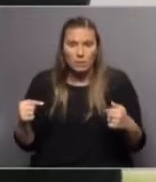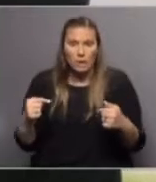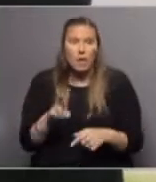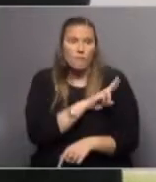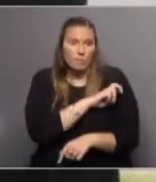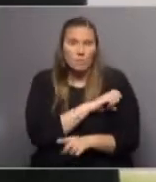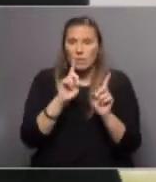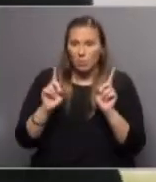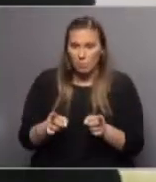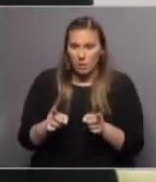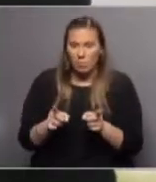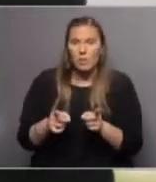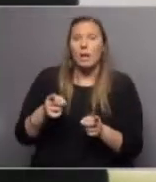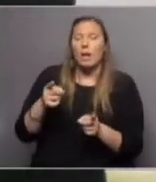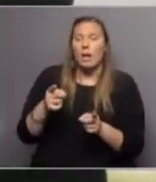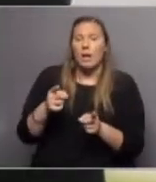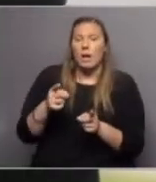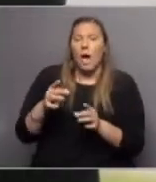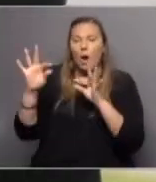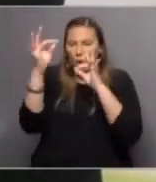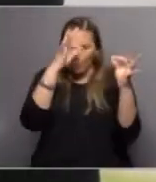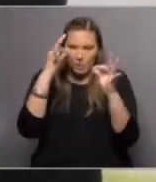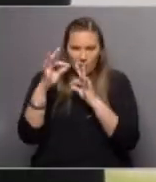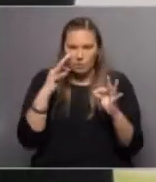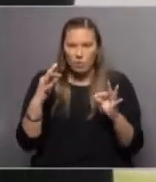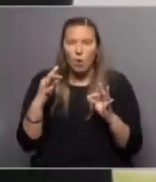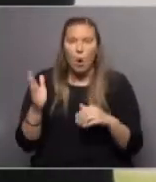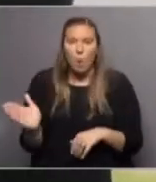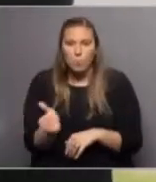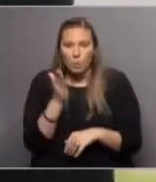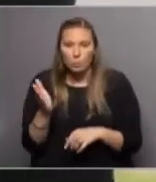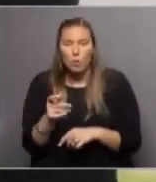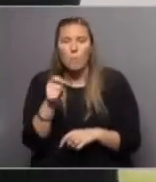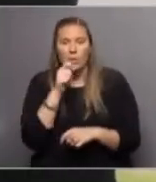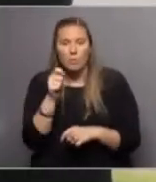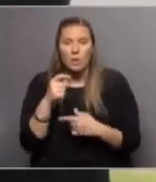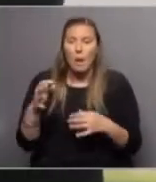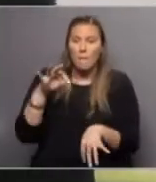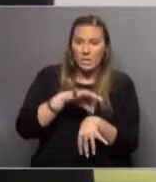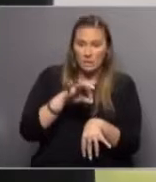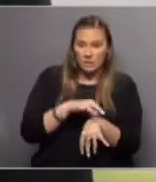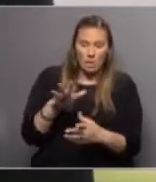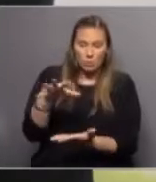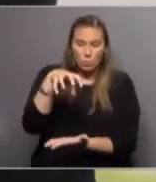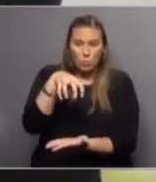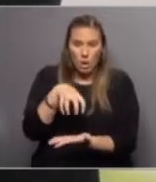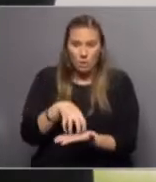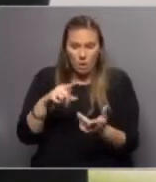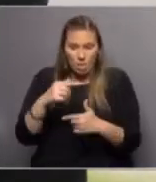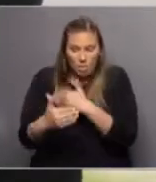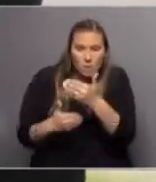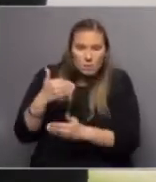farmacéuticas, para la industria cosmética, productores de cannabis medicinal, que es un rubro que se desarrolló